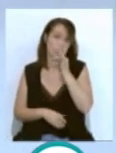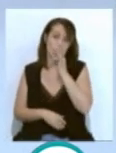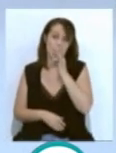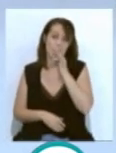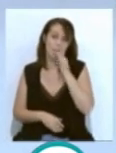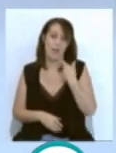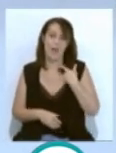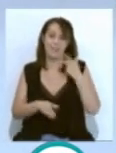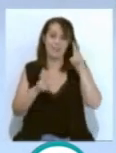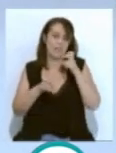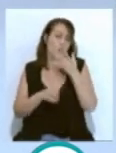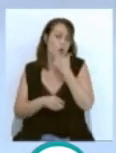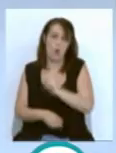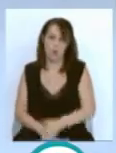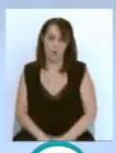aspectos.